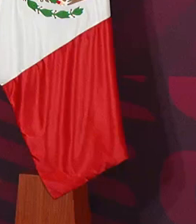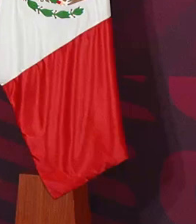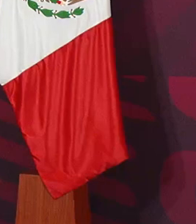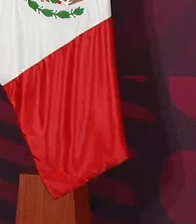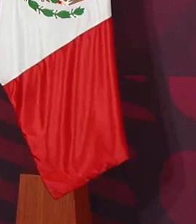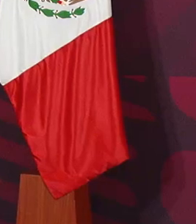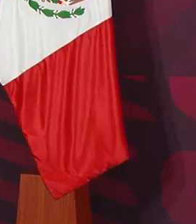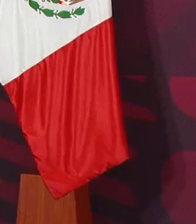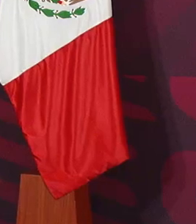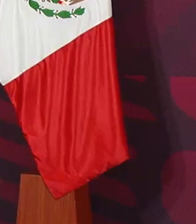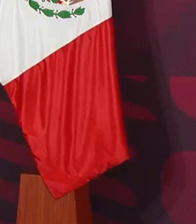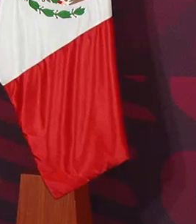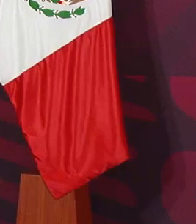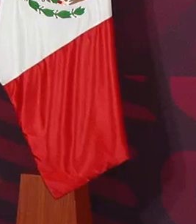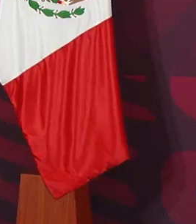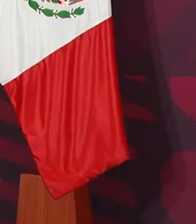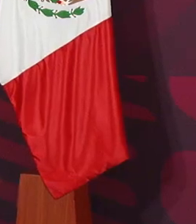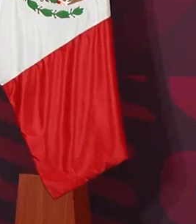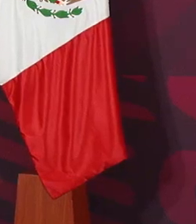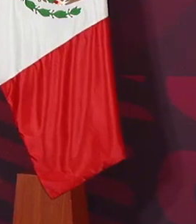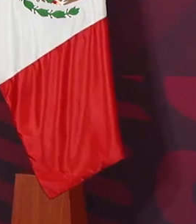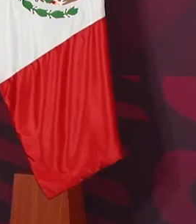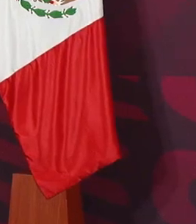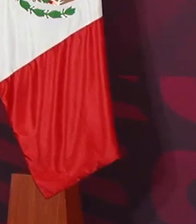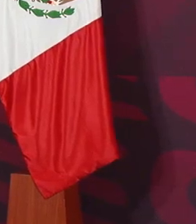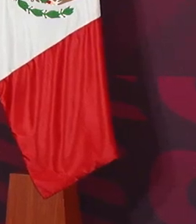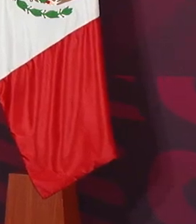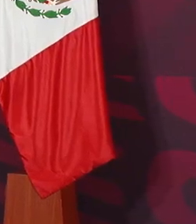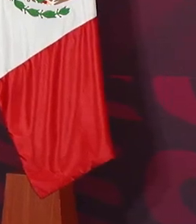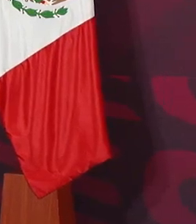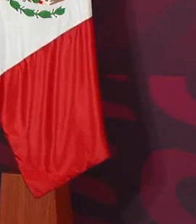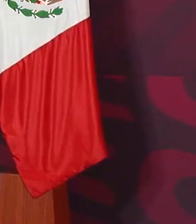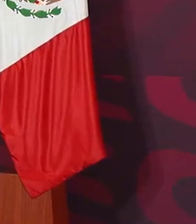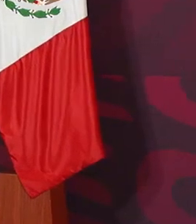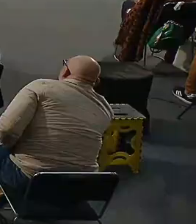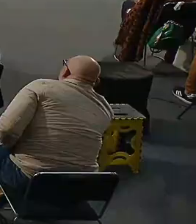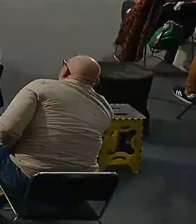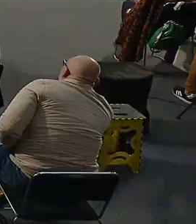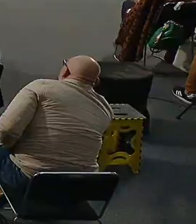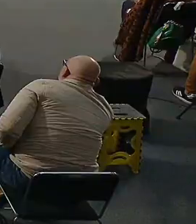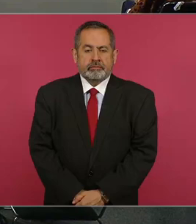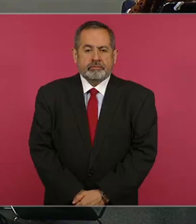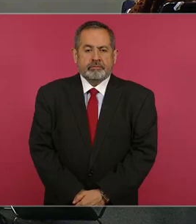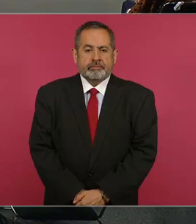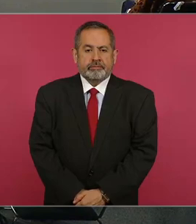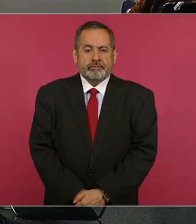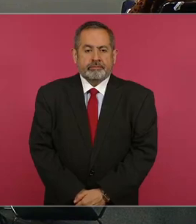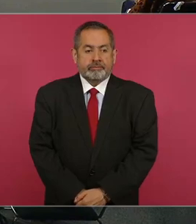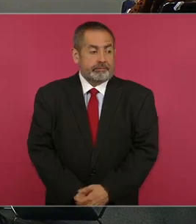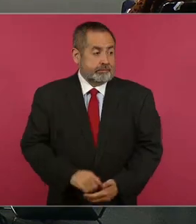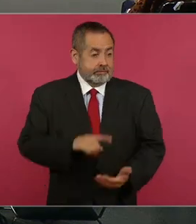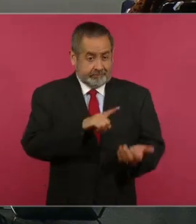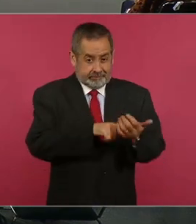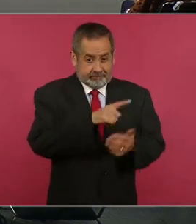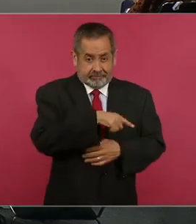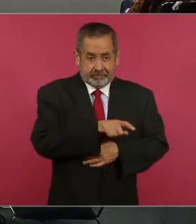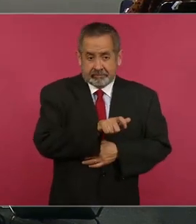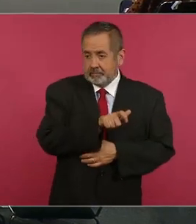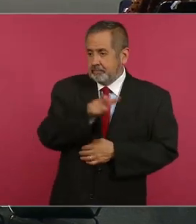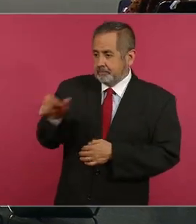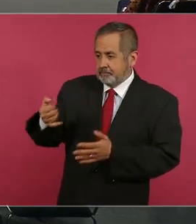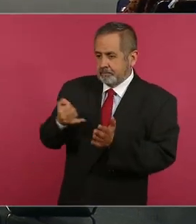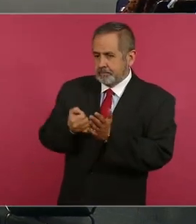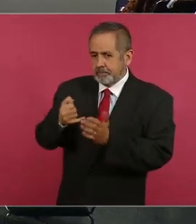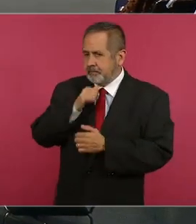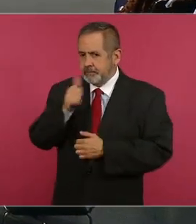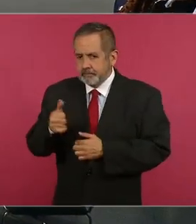nada más, eran los que ponían a los funcionarios, ya sabían